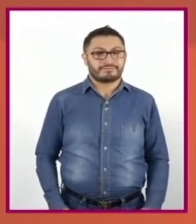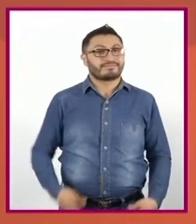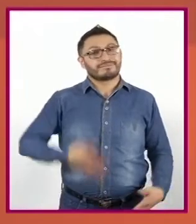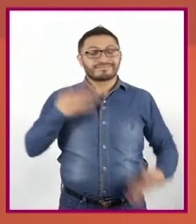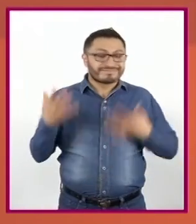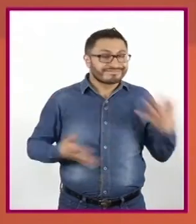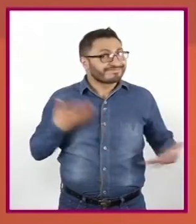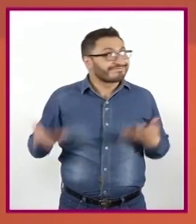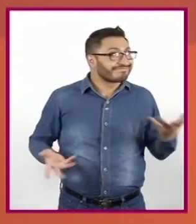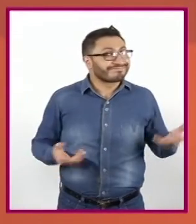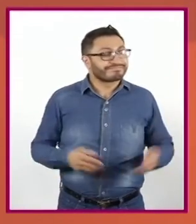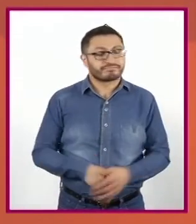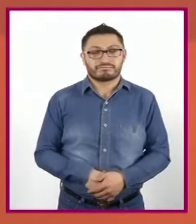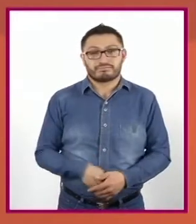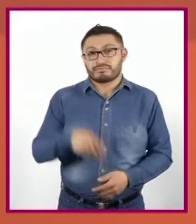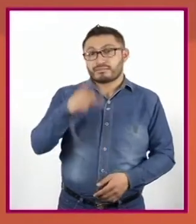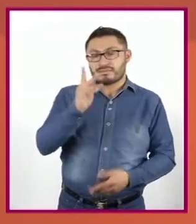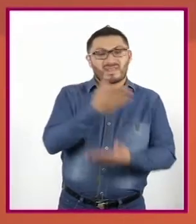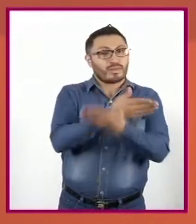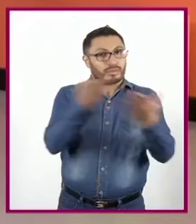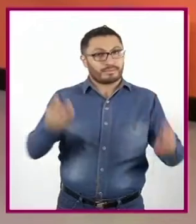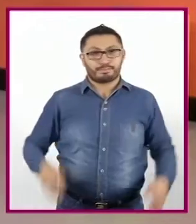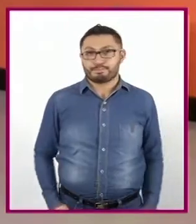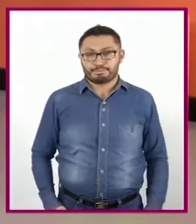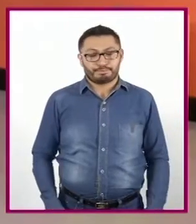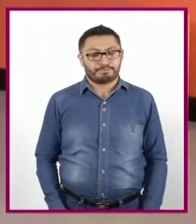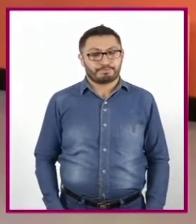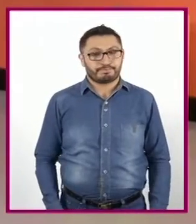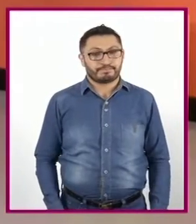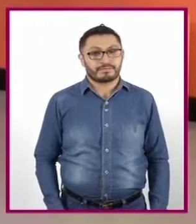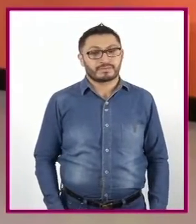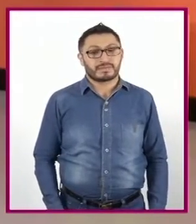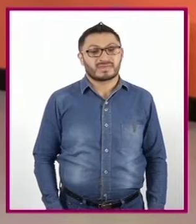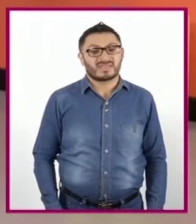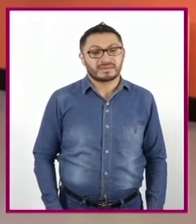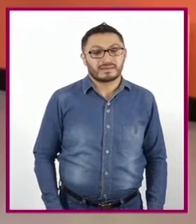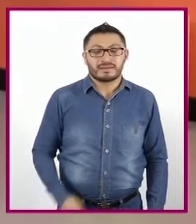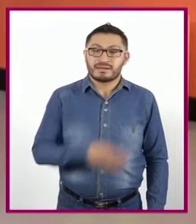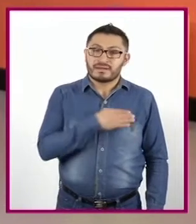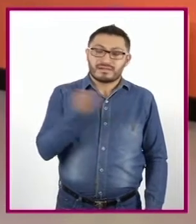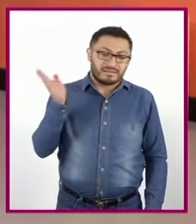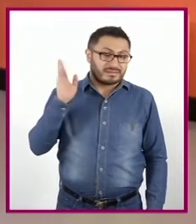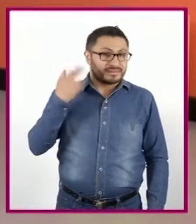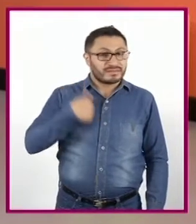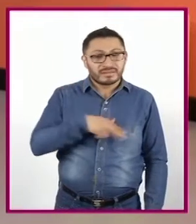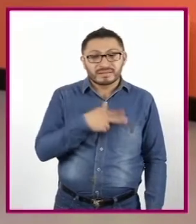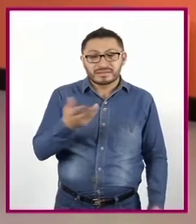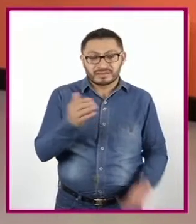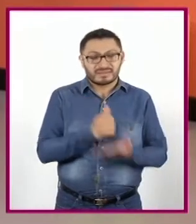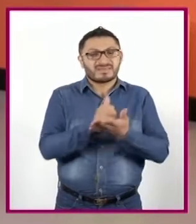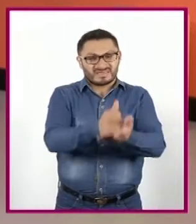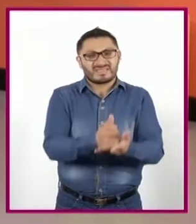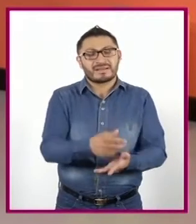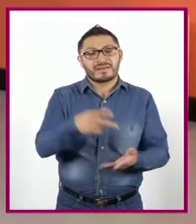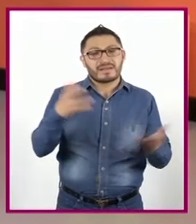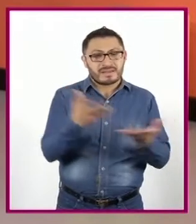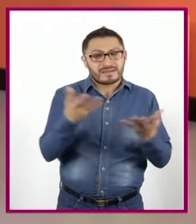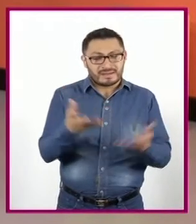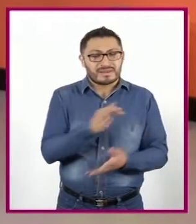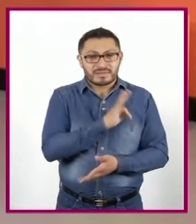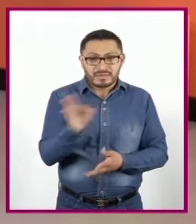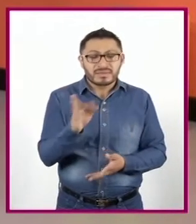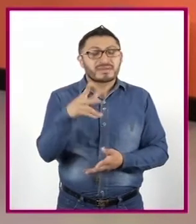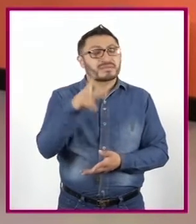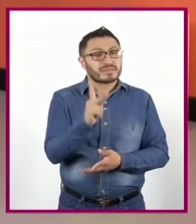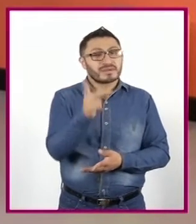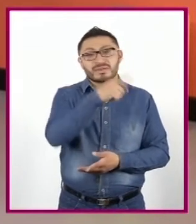divertido Pero para ustedes Bueno, bueno Nosotros te ayudaremos a hacer lo posible